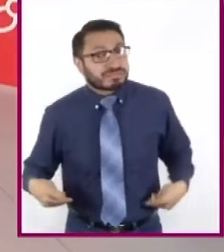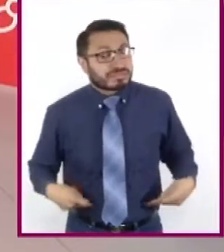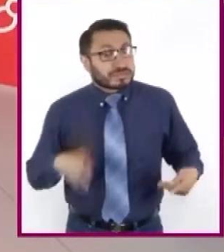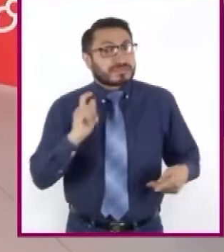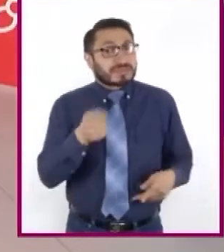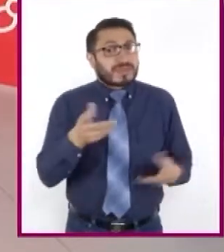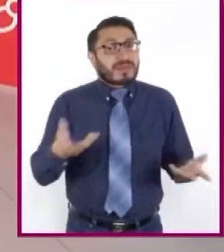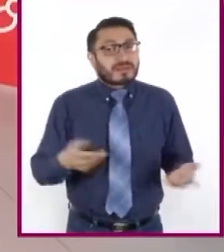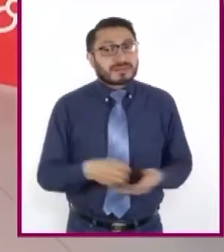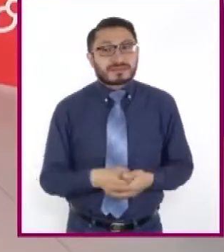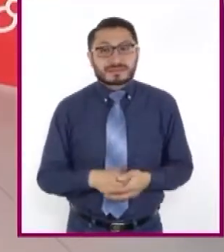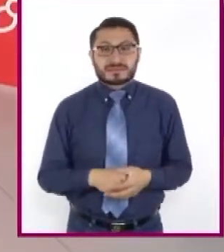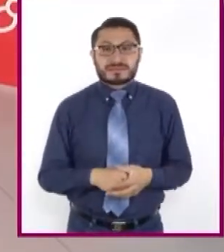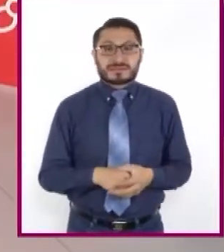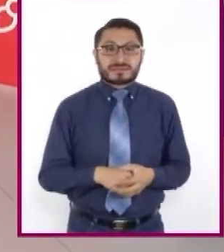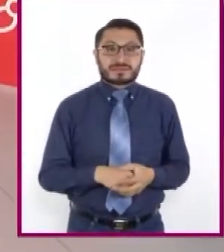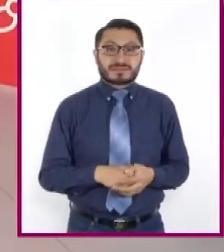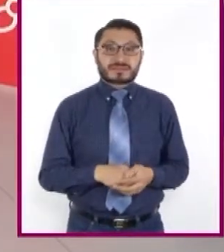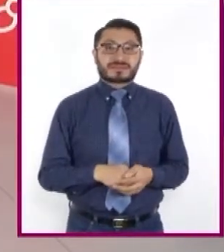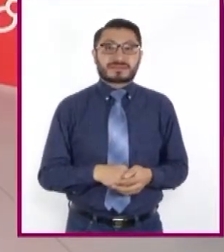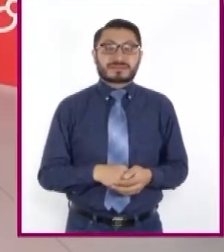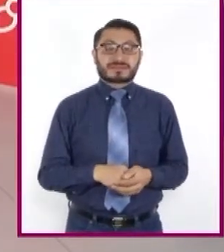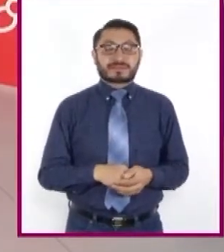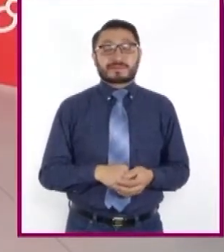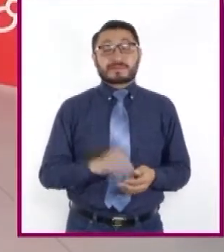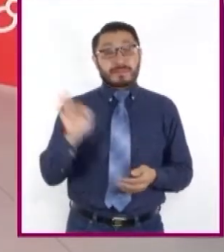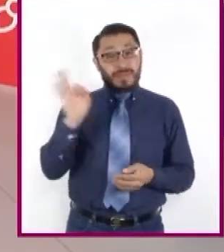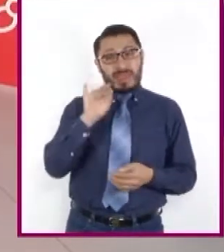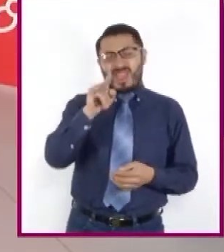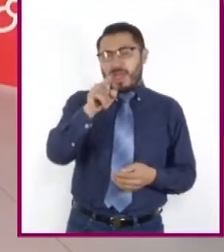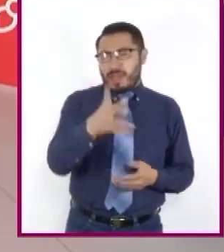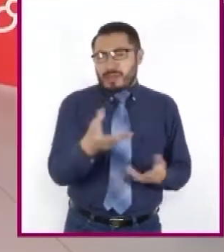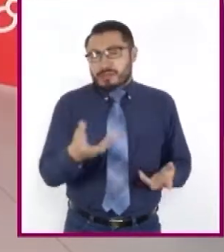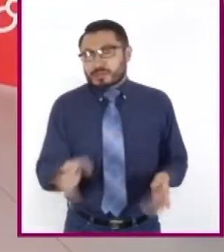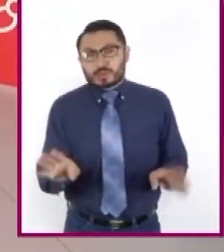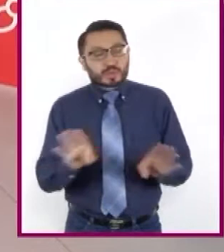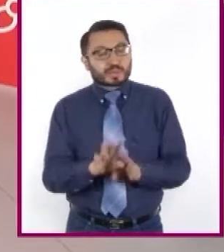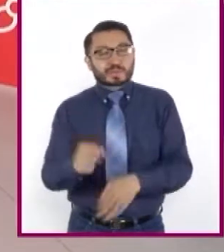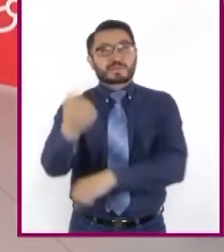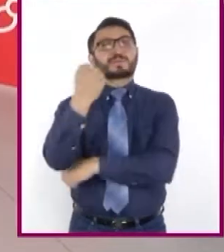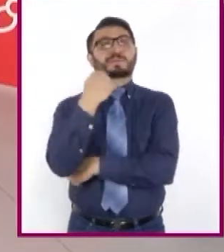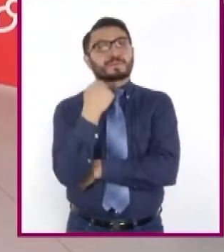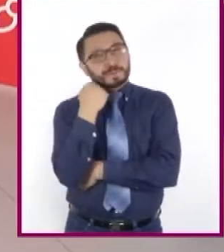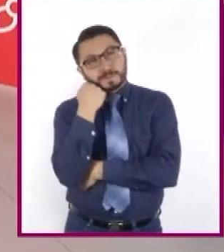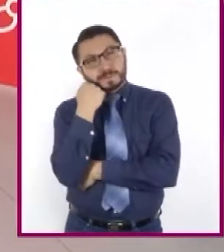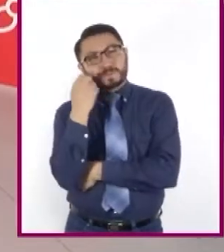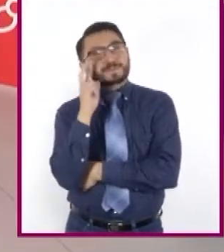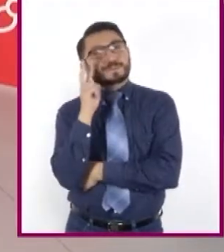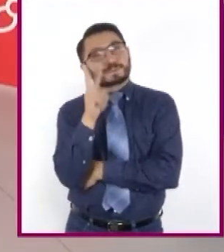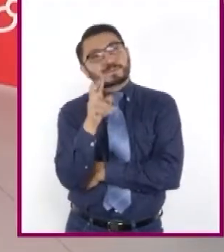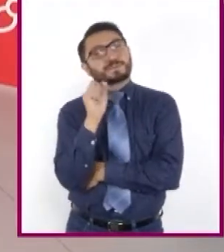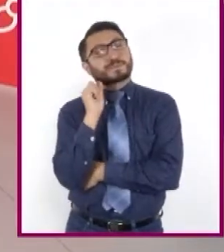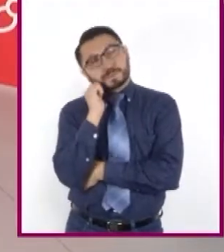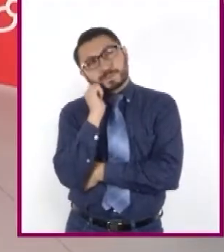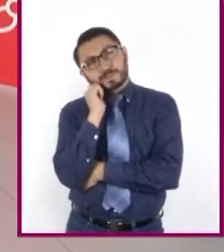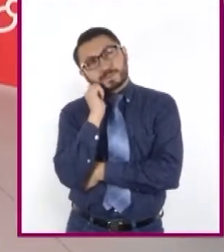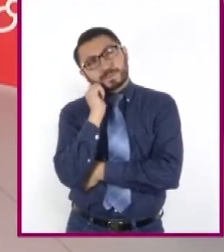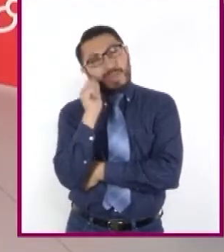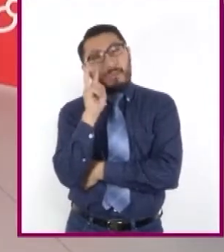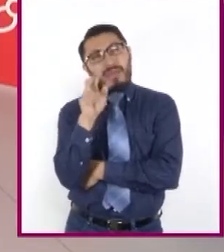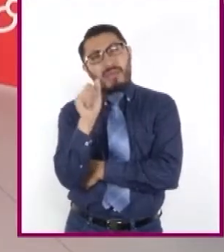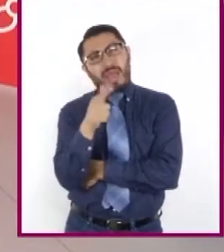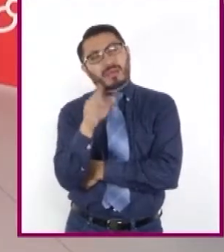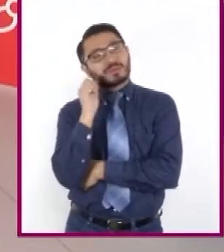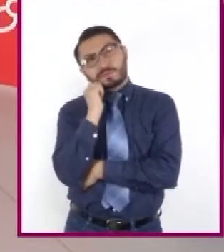¿Se han quedado mucho tiempo contemplando algo que les gusta y quieren descubrir cómo lo hicieron? En